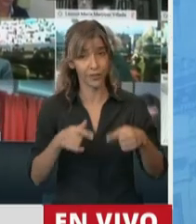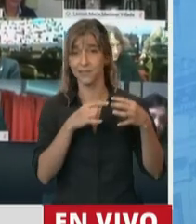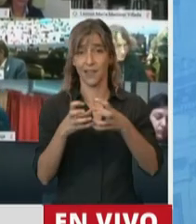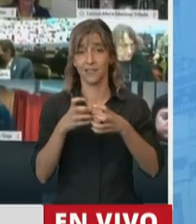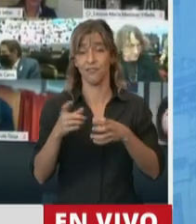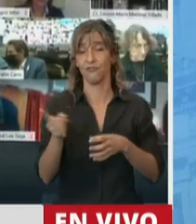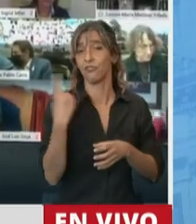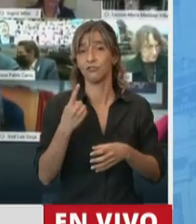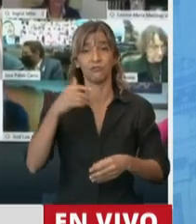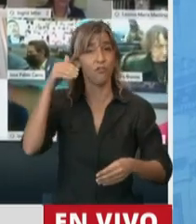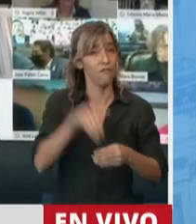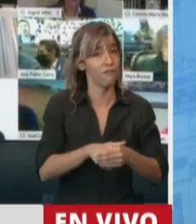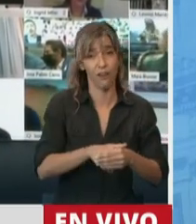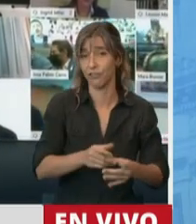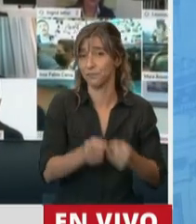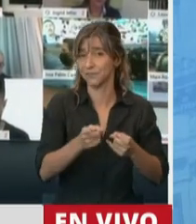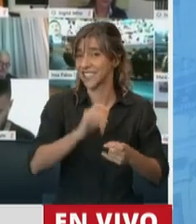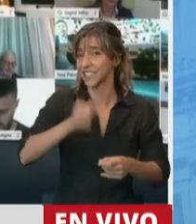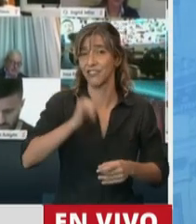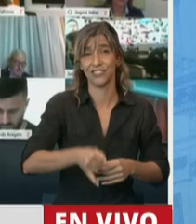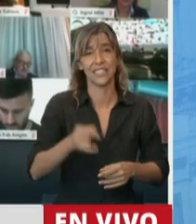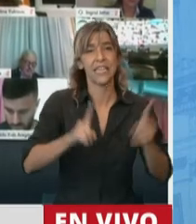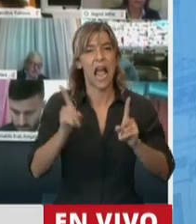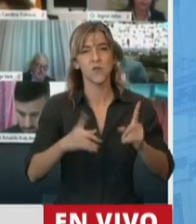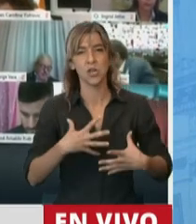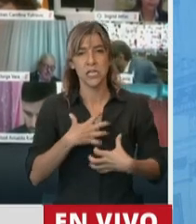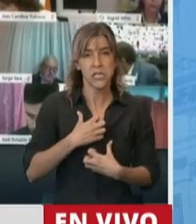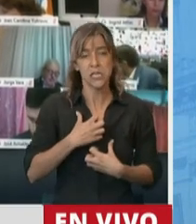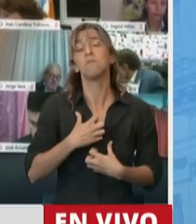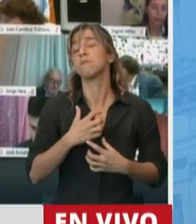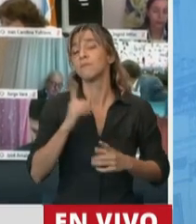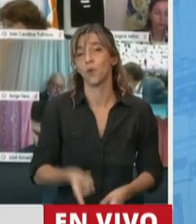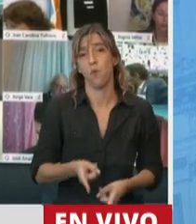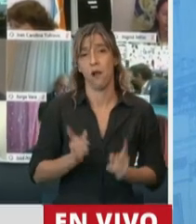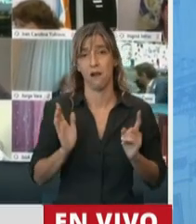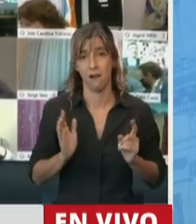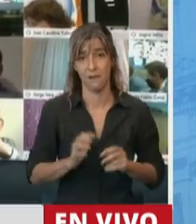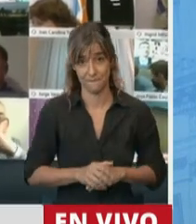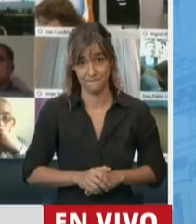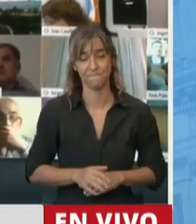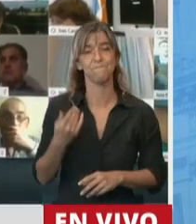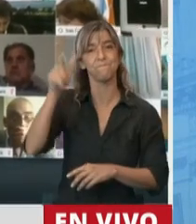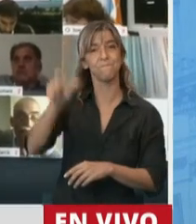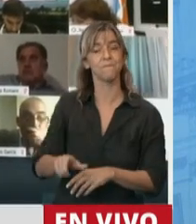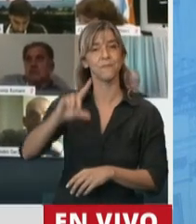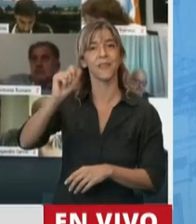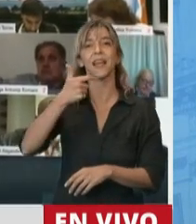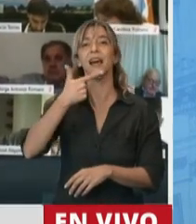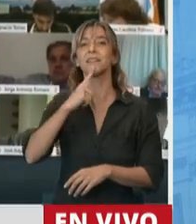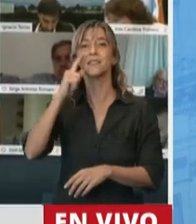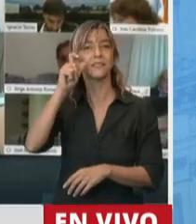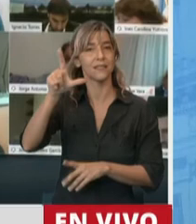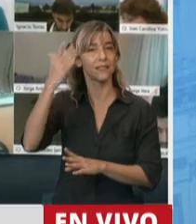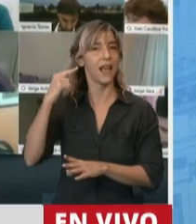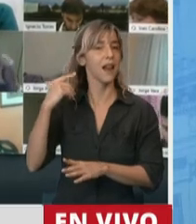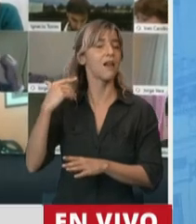votarlo apretando los dientes. Termino diciendo, señor presidente, algo que refería Robert Castell cuando decía que hay que